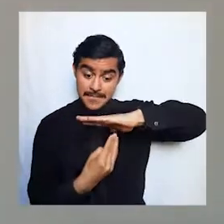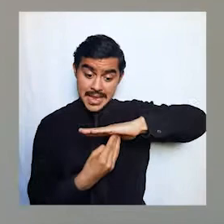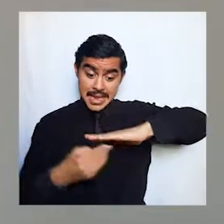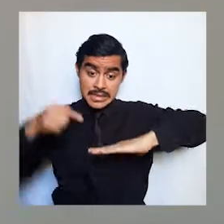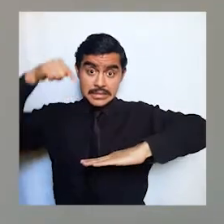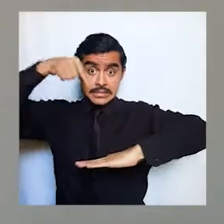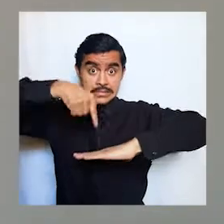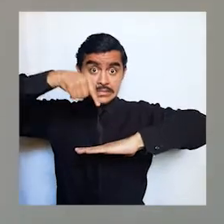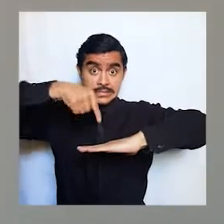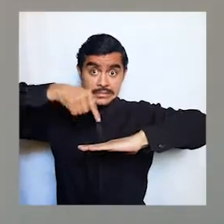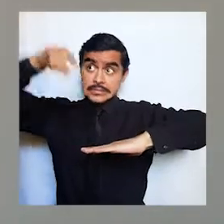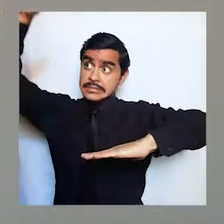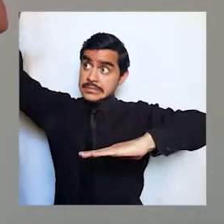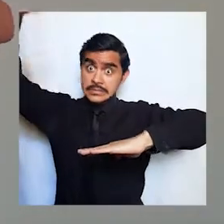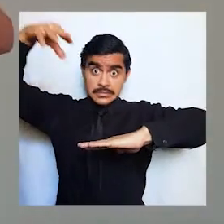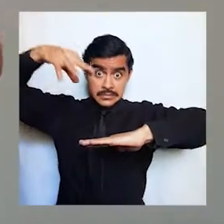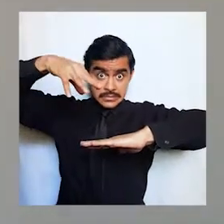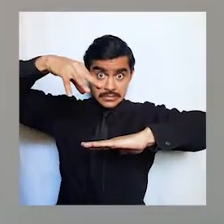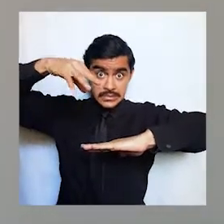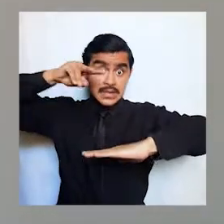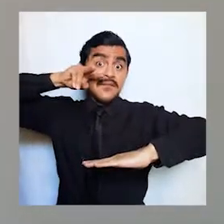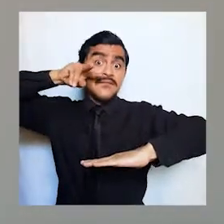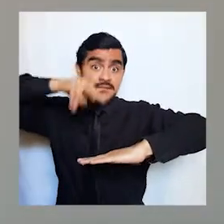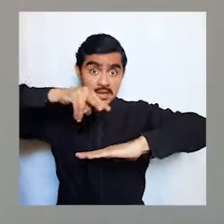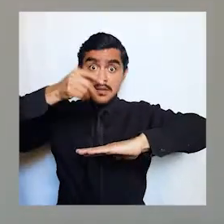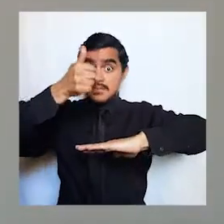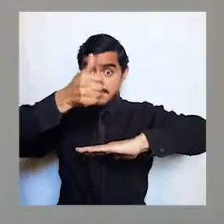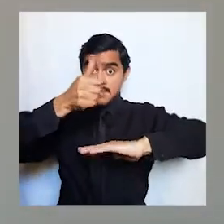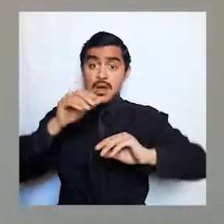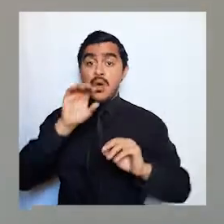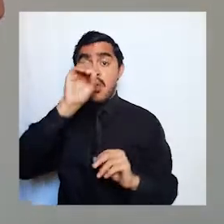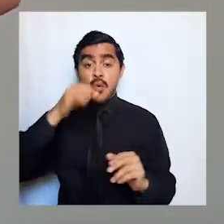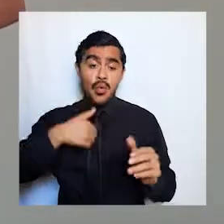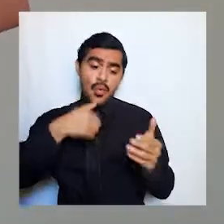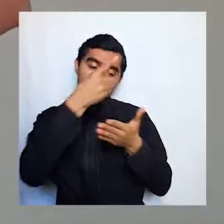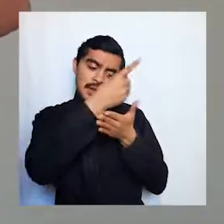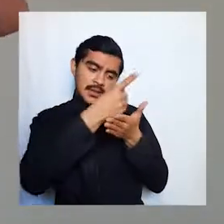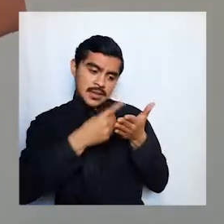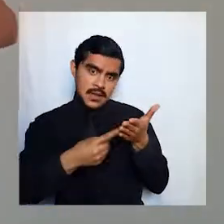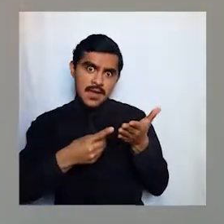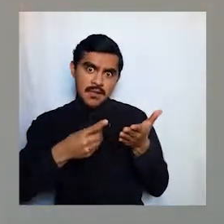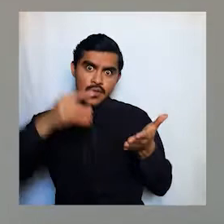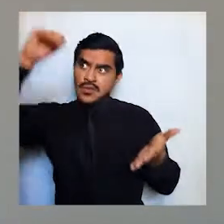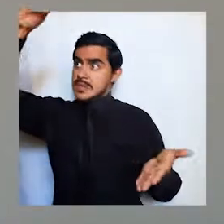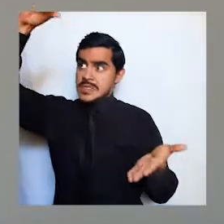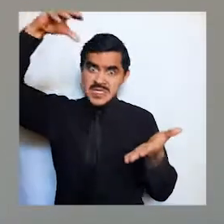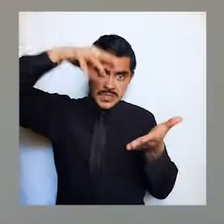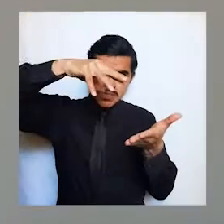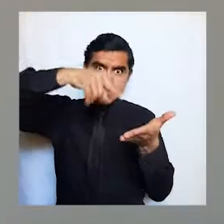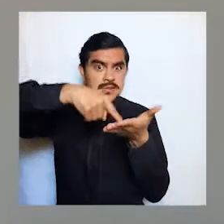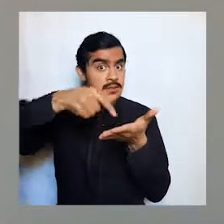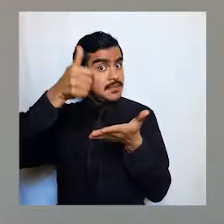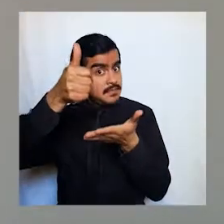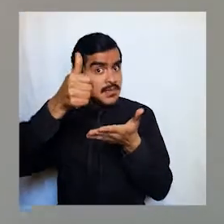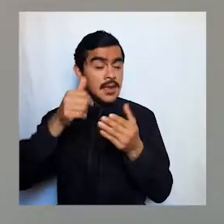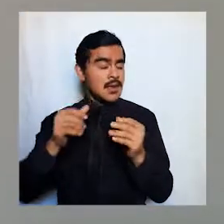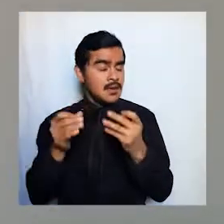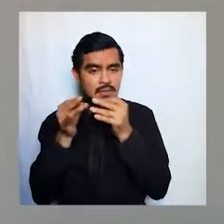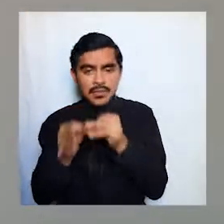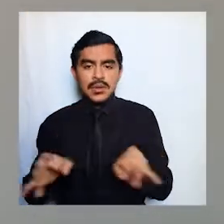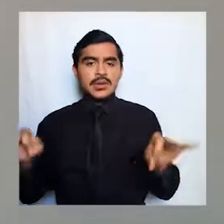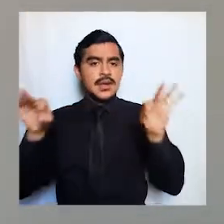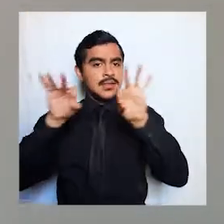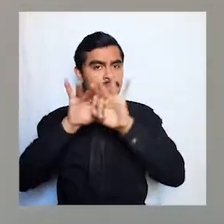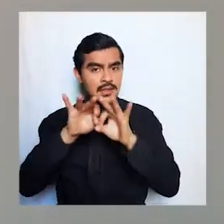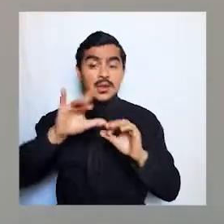tengas las manualidades se tiene que ver reflejado o si estás dibujando que se vea bien iluminado eso es